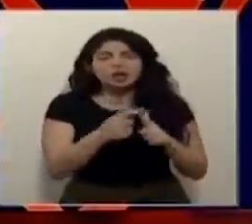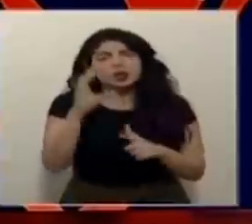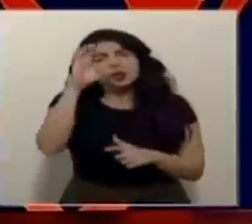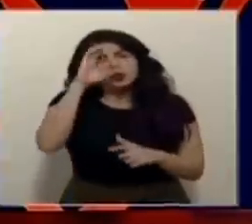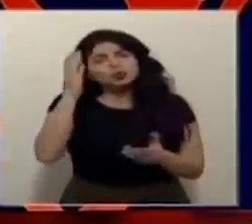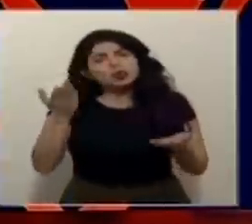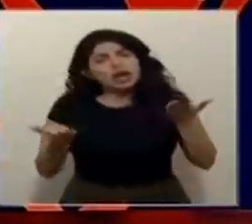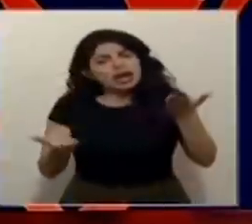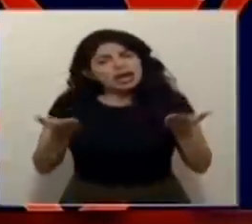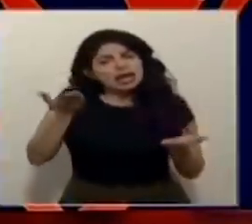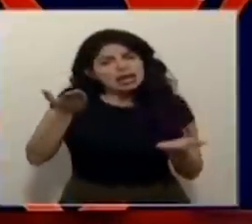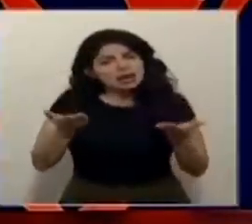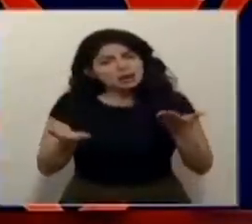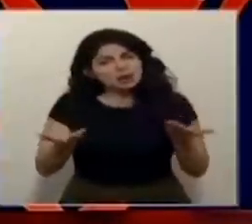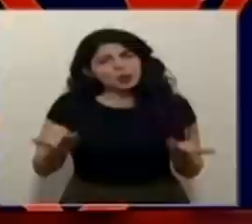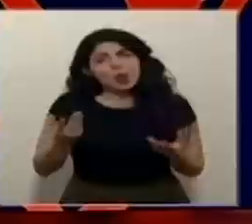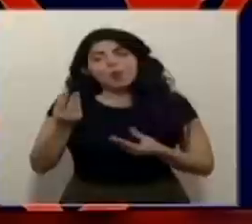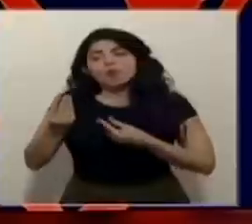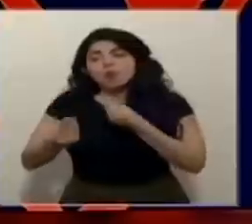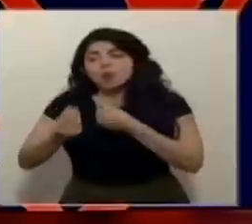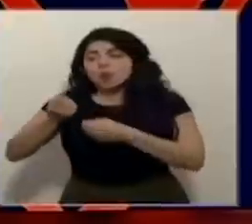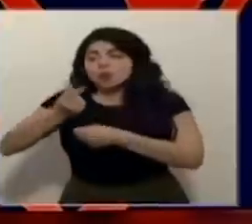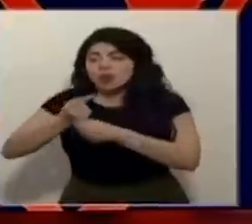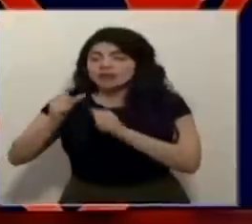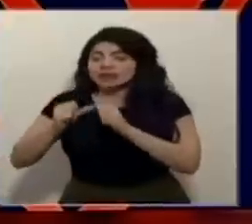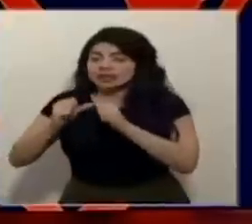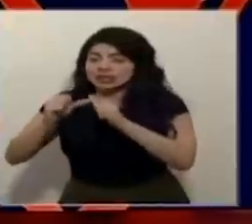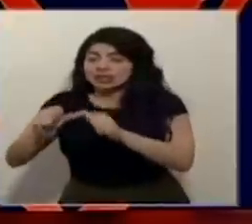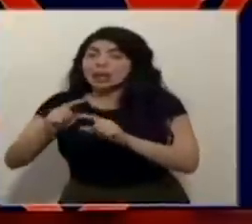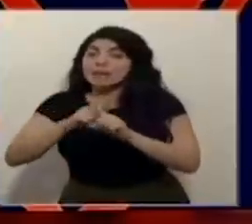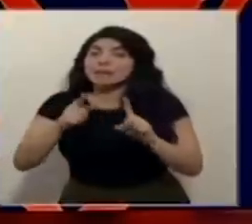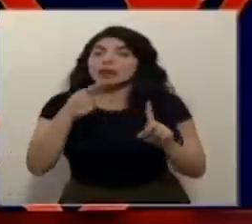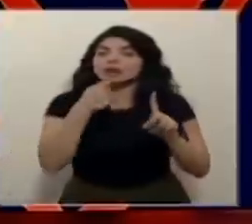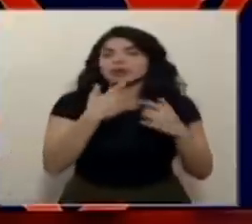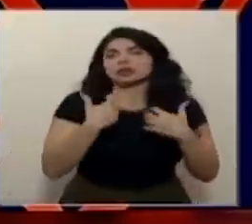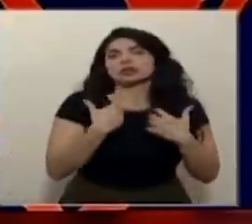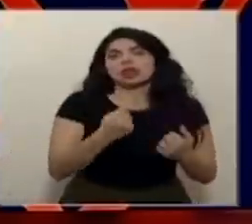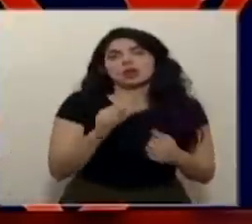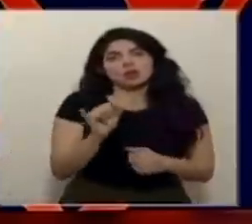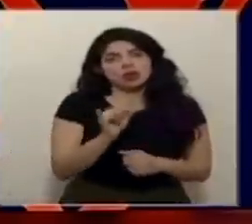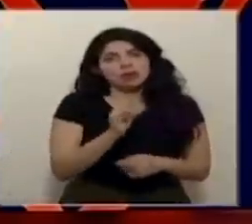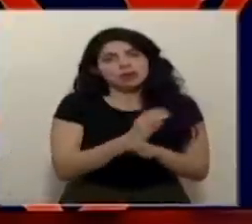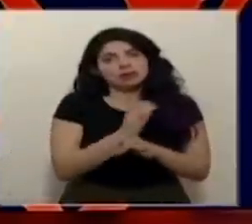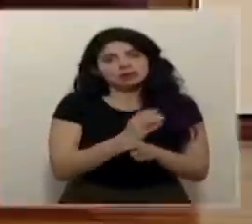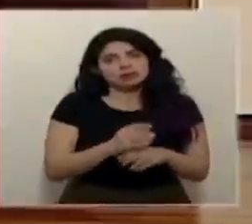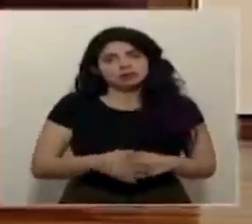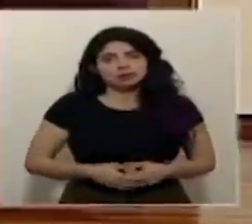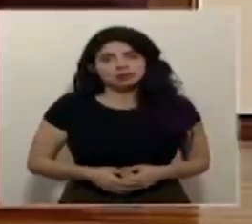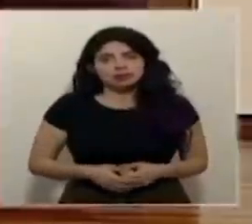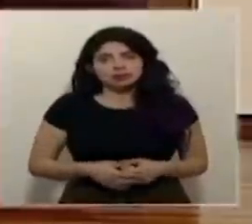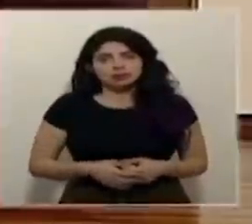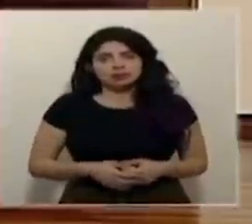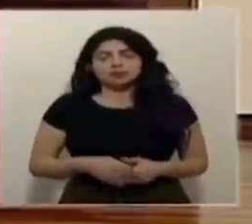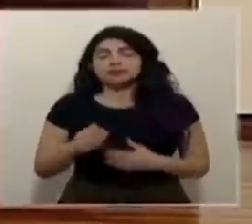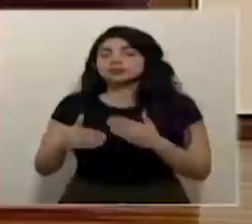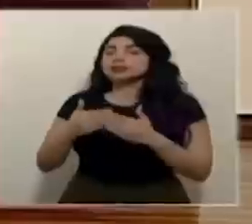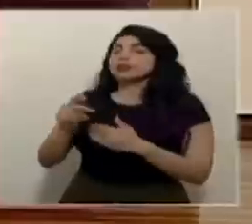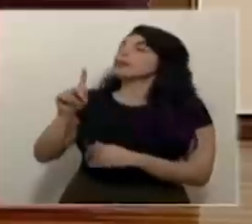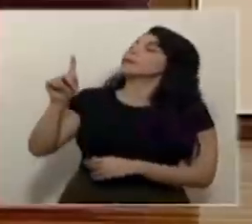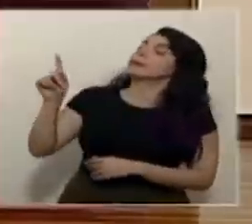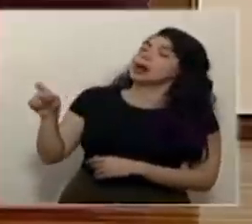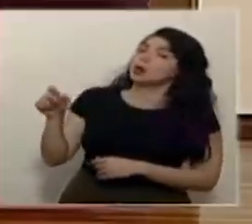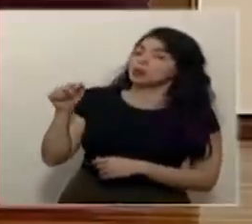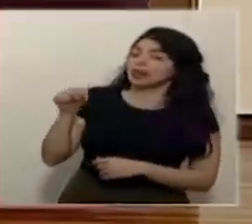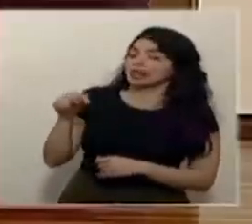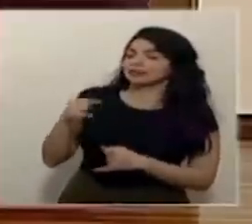un equilibrio para mantener la producción el empleo pero sobre todo la salud de las personas la siguiente consulta y